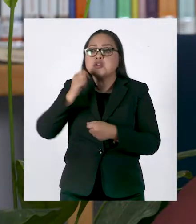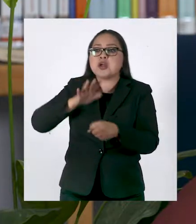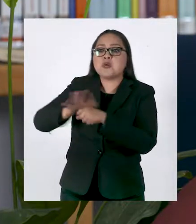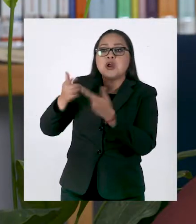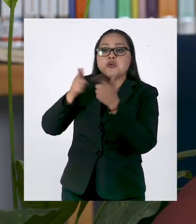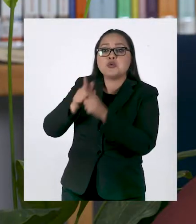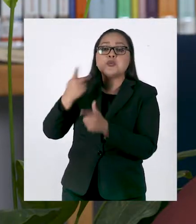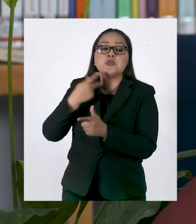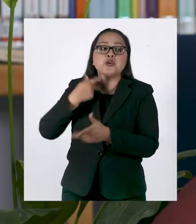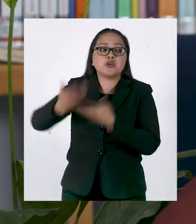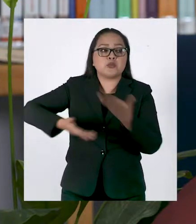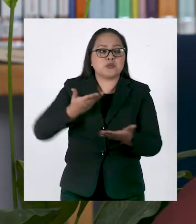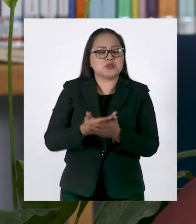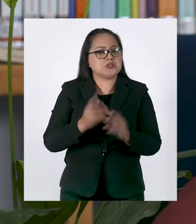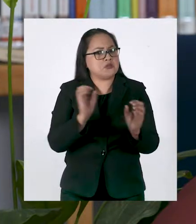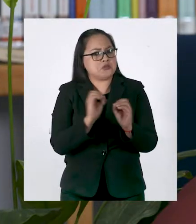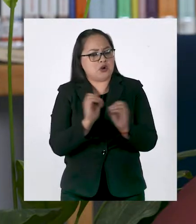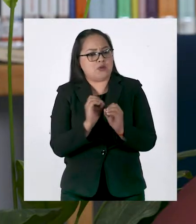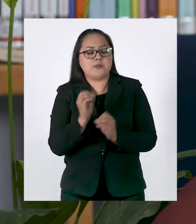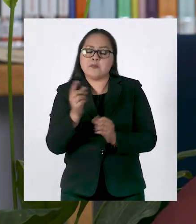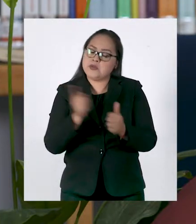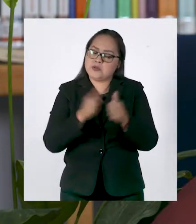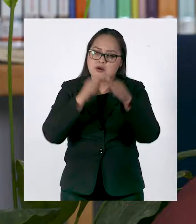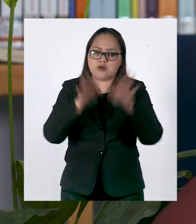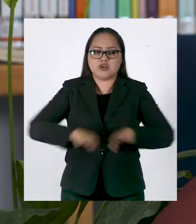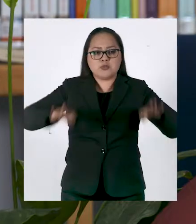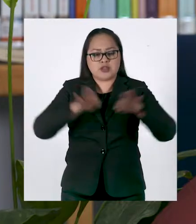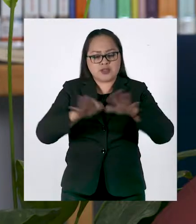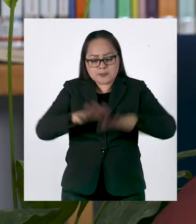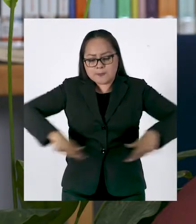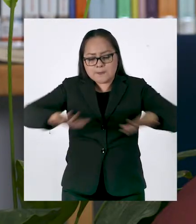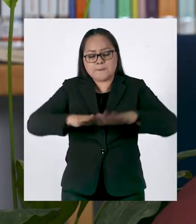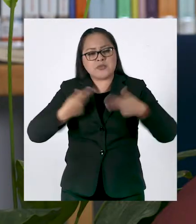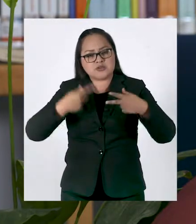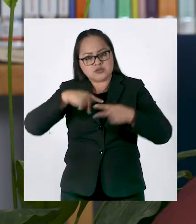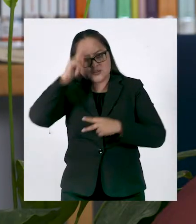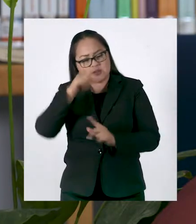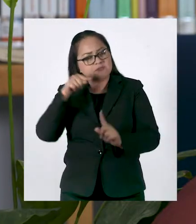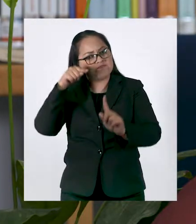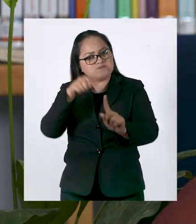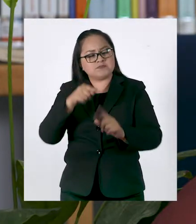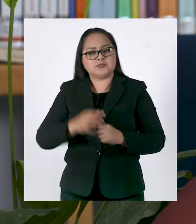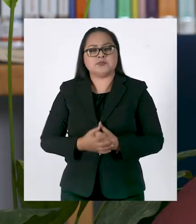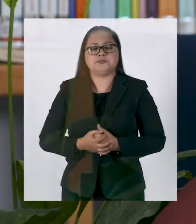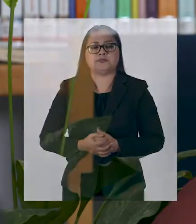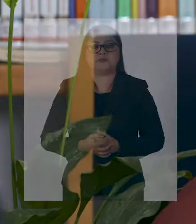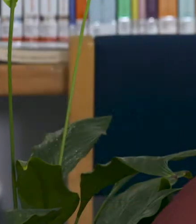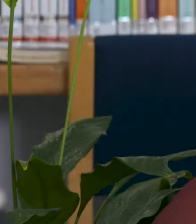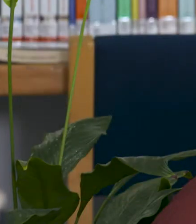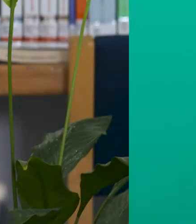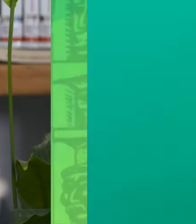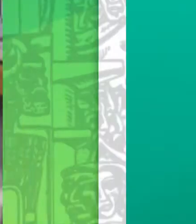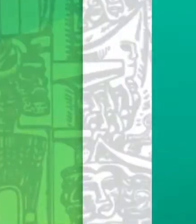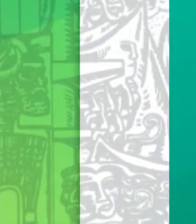independientemente de dónde venga la propuesta, lo que importa es que de veras responda al interés de la ciudadanía.